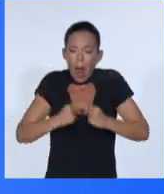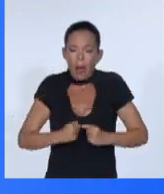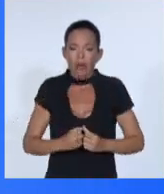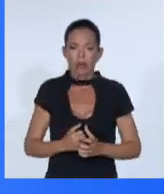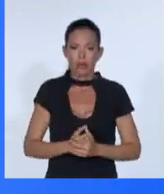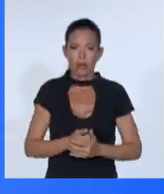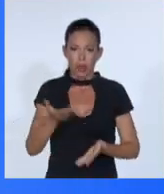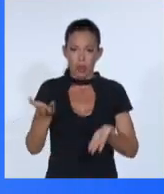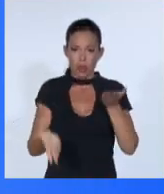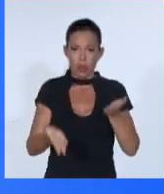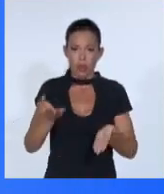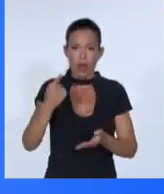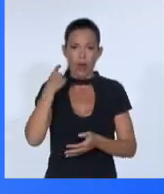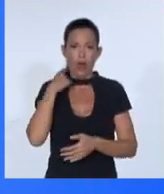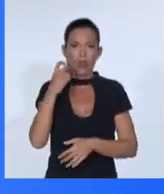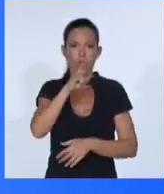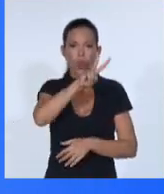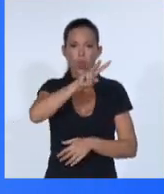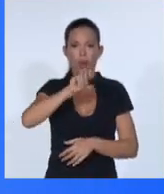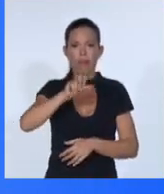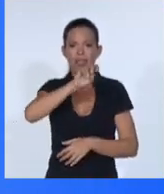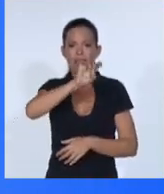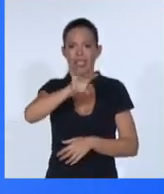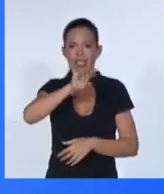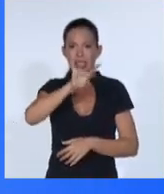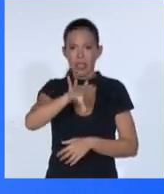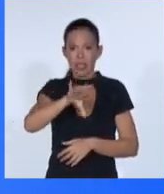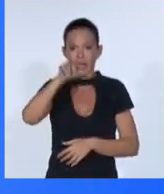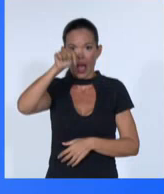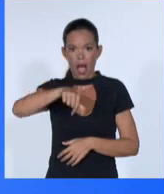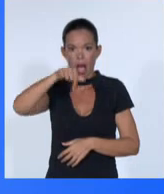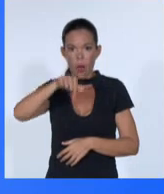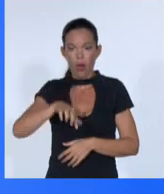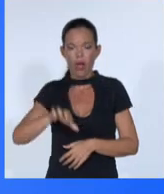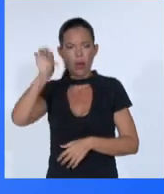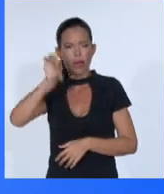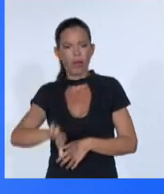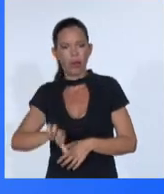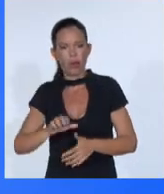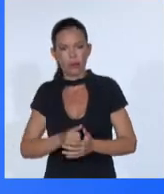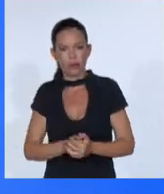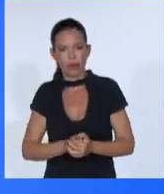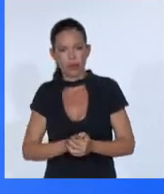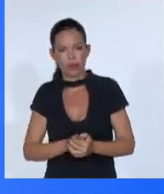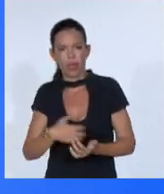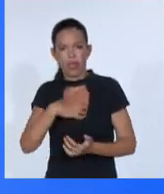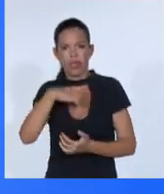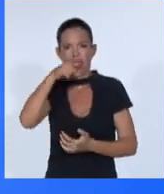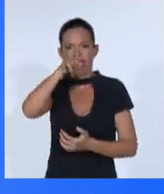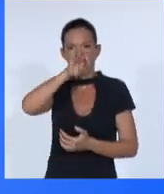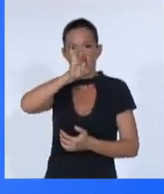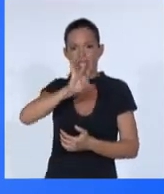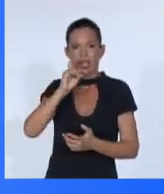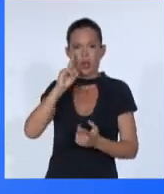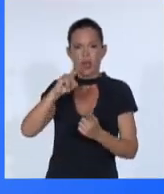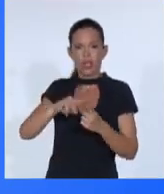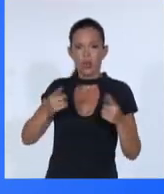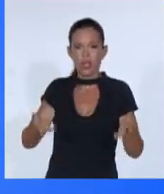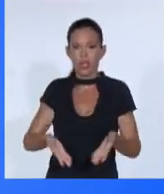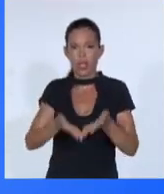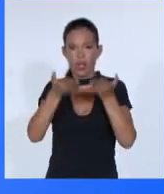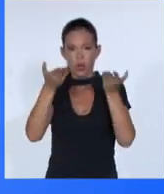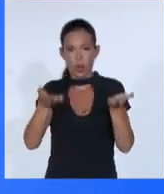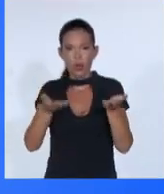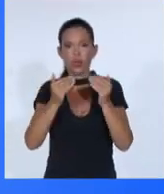A este ritmo, no podrá lograrse ninguno de los 17 Objetivos de Desarrollo Sostenible y se incumplirán